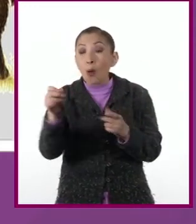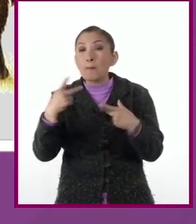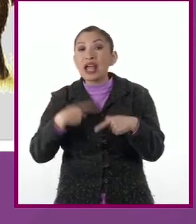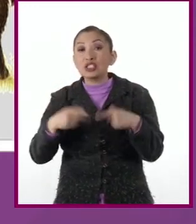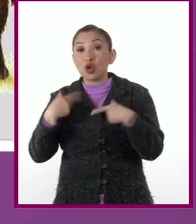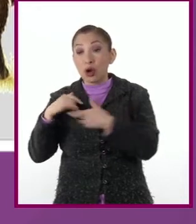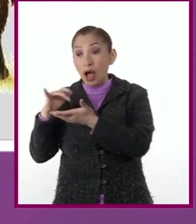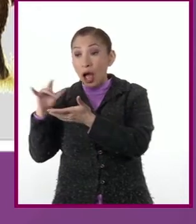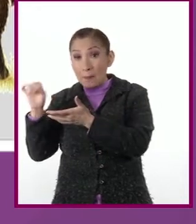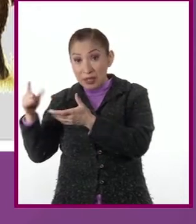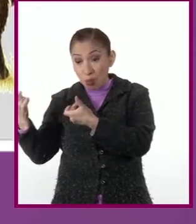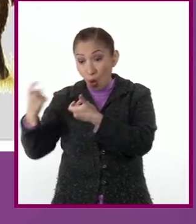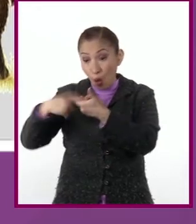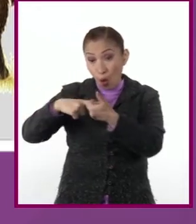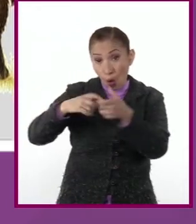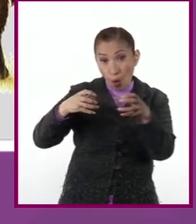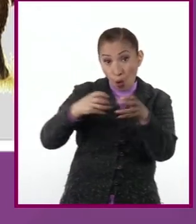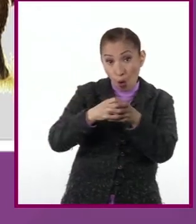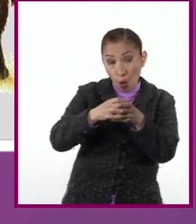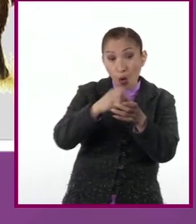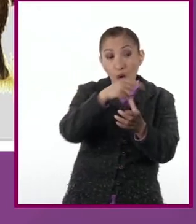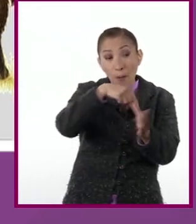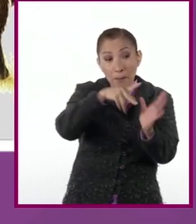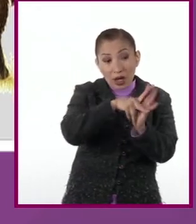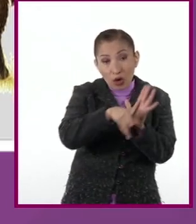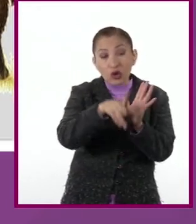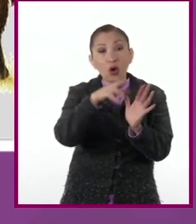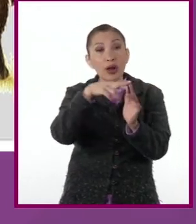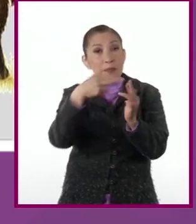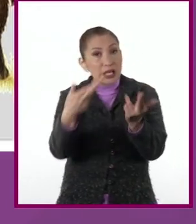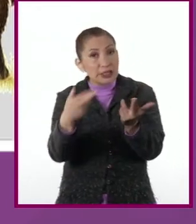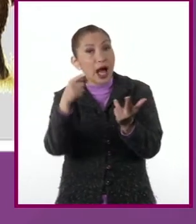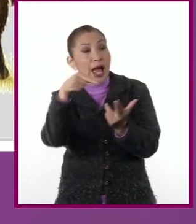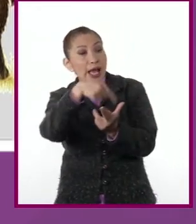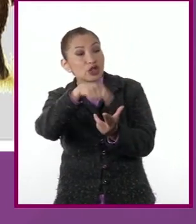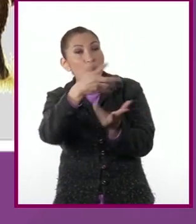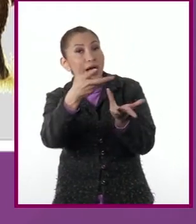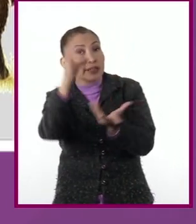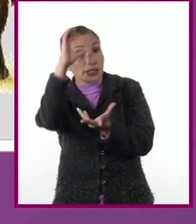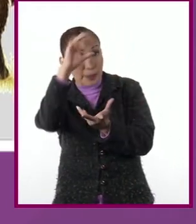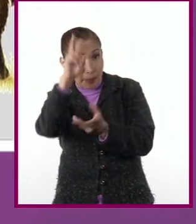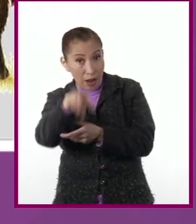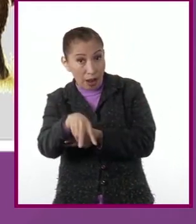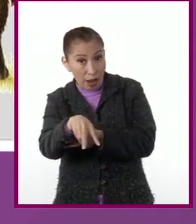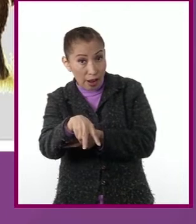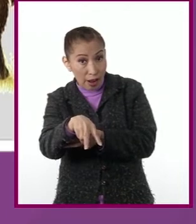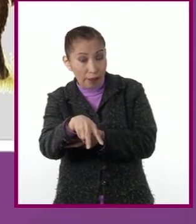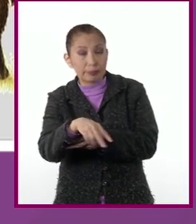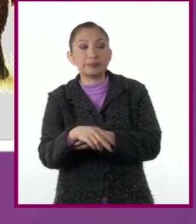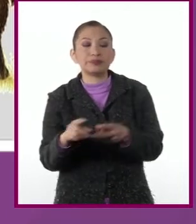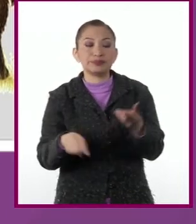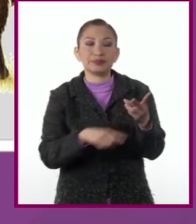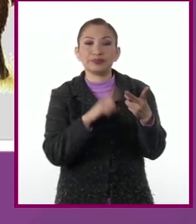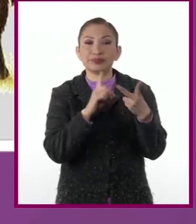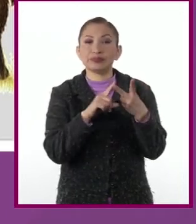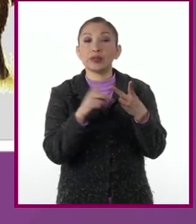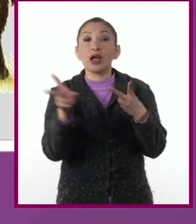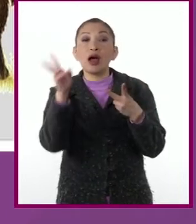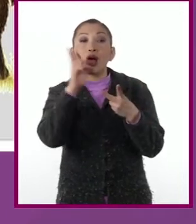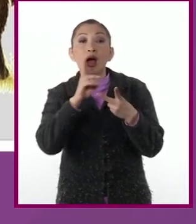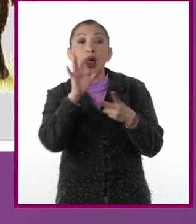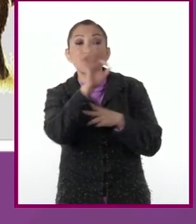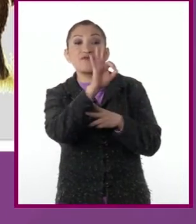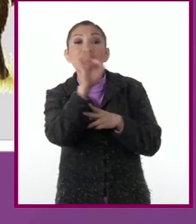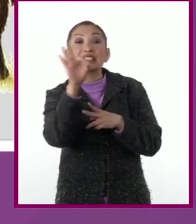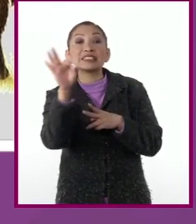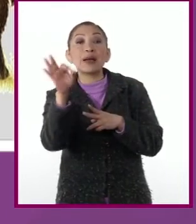colabora con algún medio de comunicación dedicado a informar de manera veraz. Segundo, verifiquen la